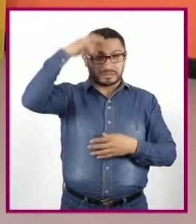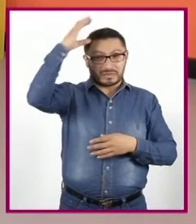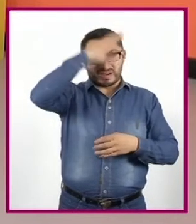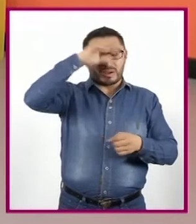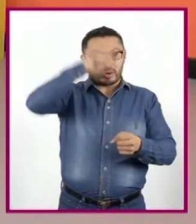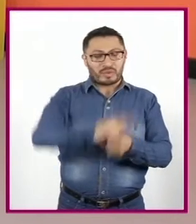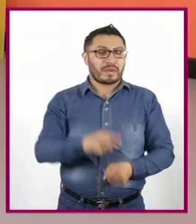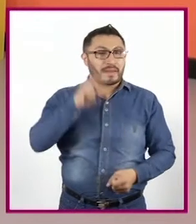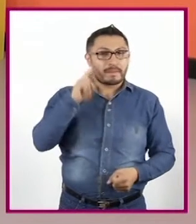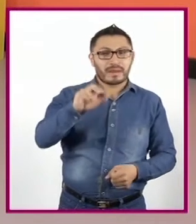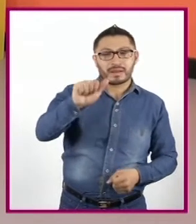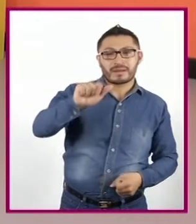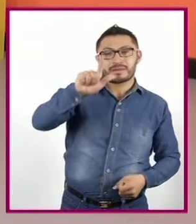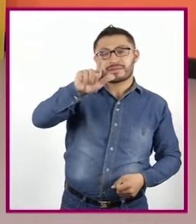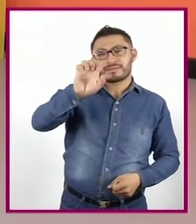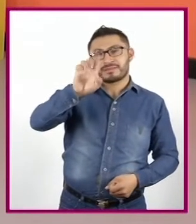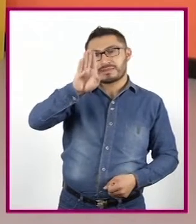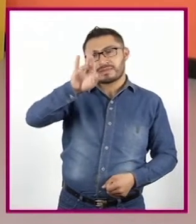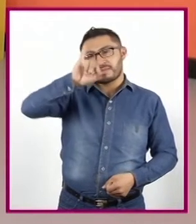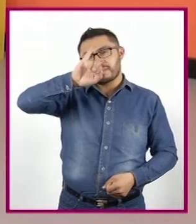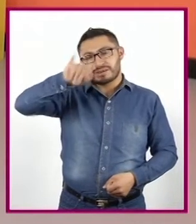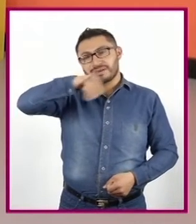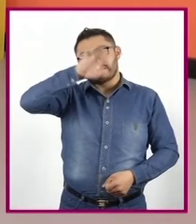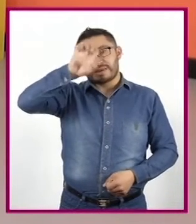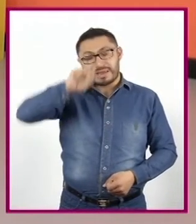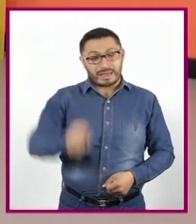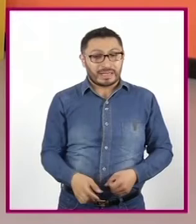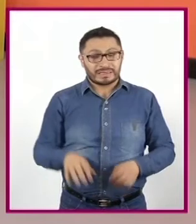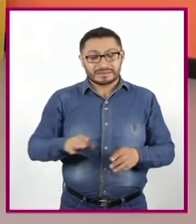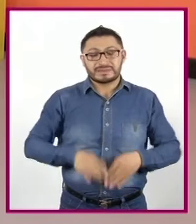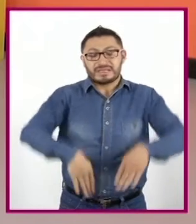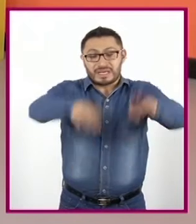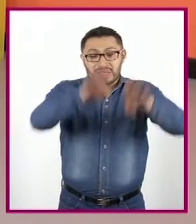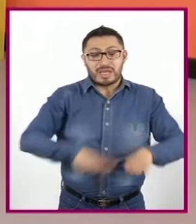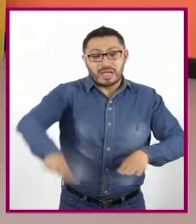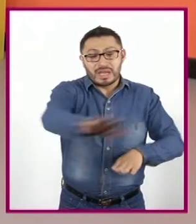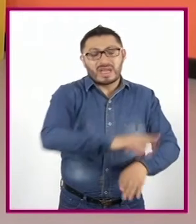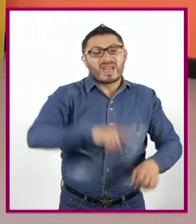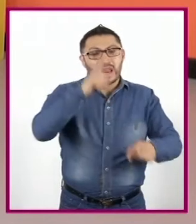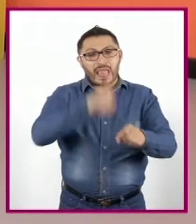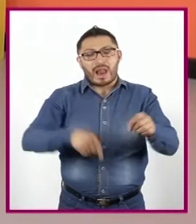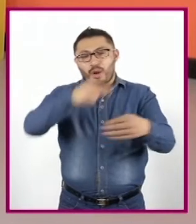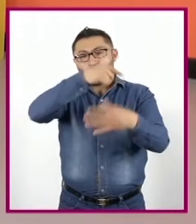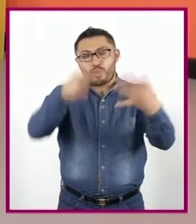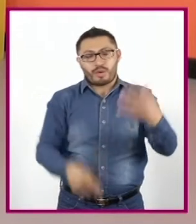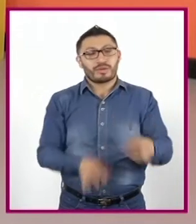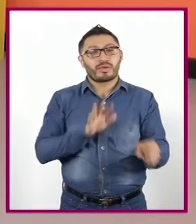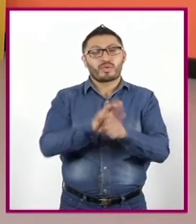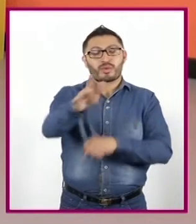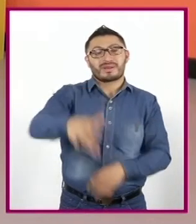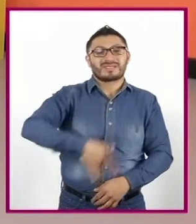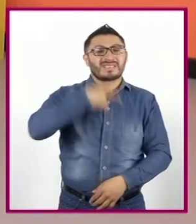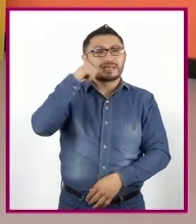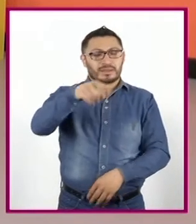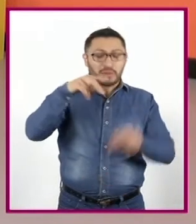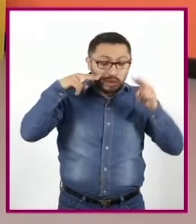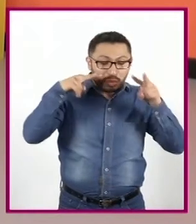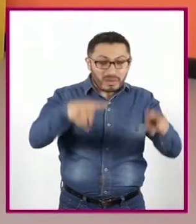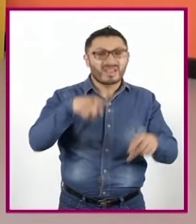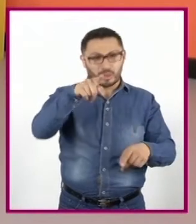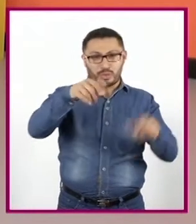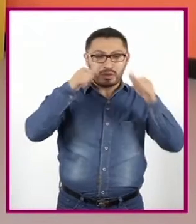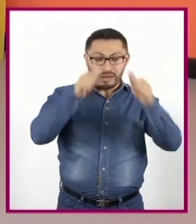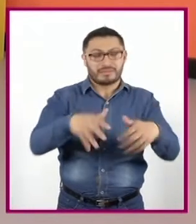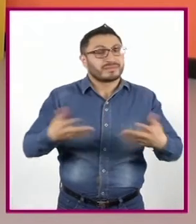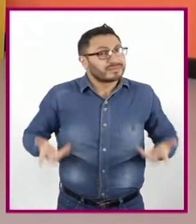alebrijes, los tapetes multicolores ¿Qué sensaciones les provoca observarlos? ¿Han puesto atención a ellos?